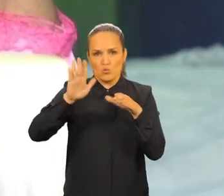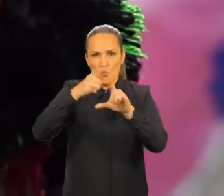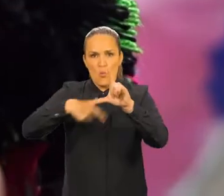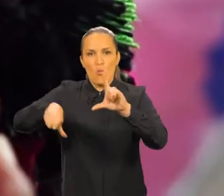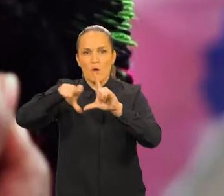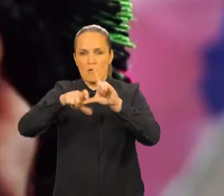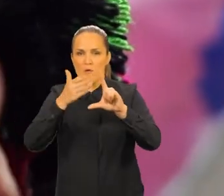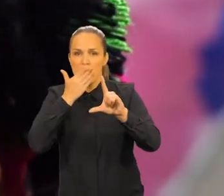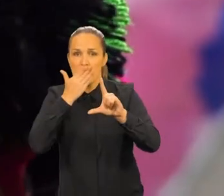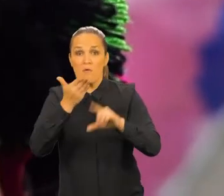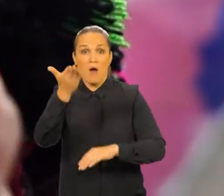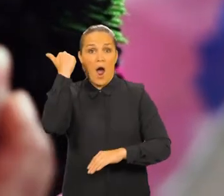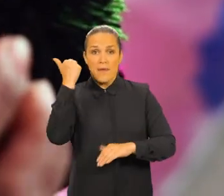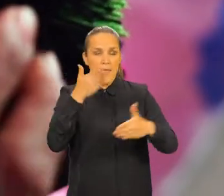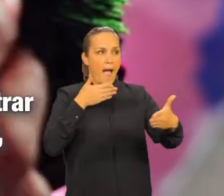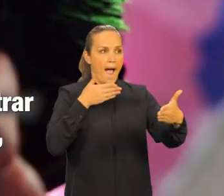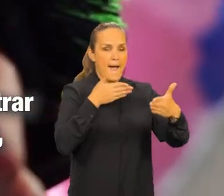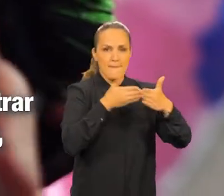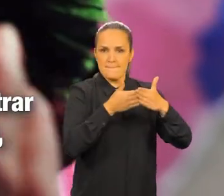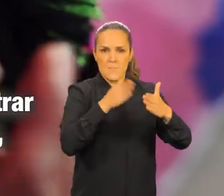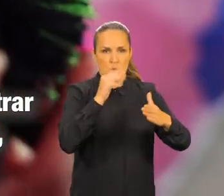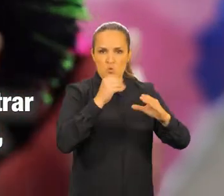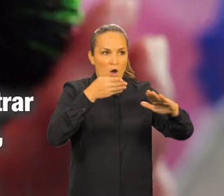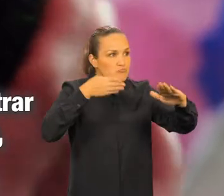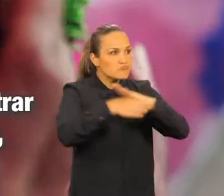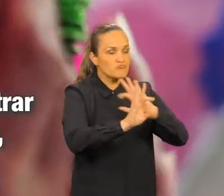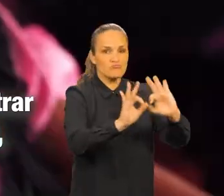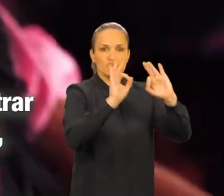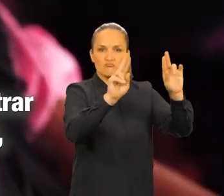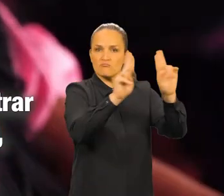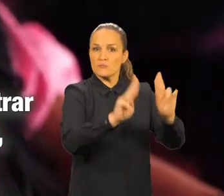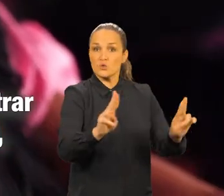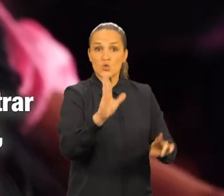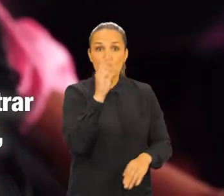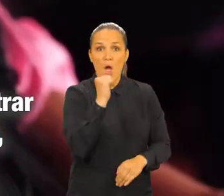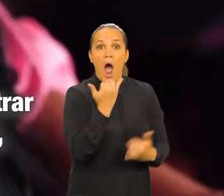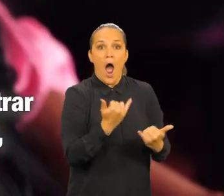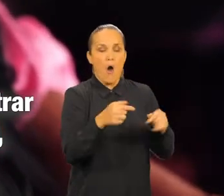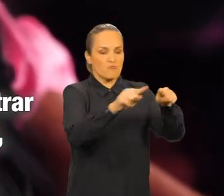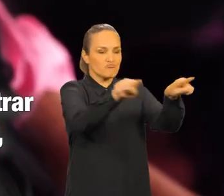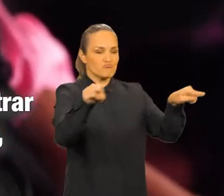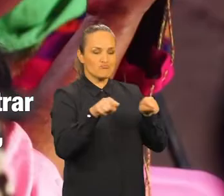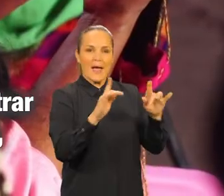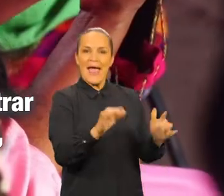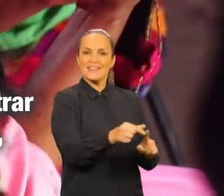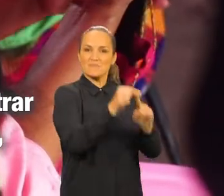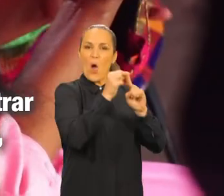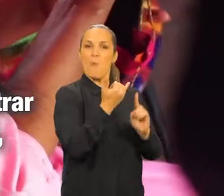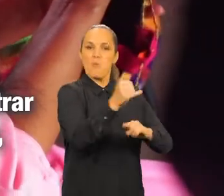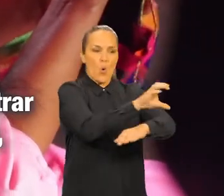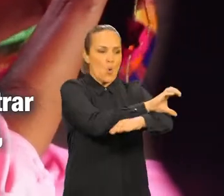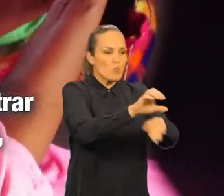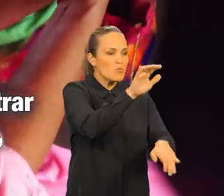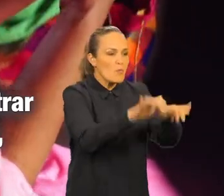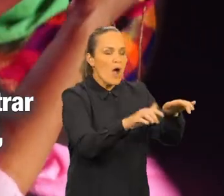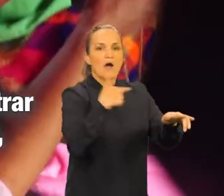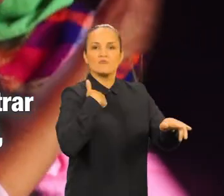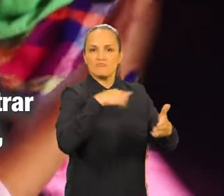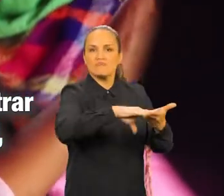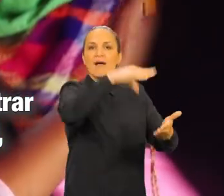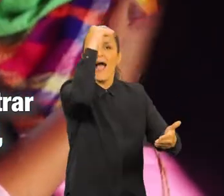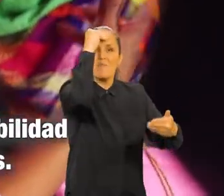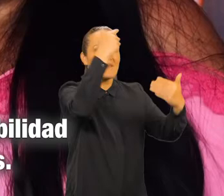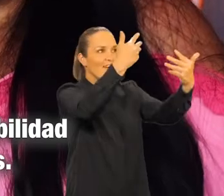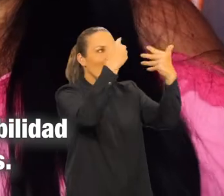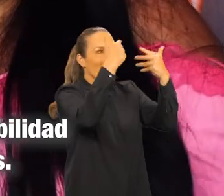accesibilidad a los sistemas. Gracias a la zona digital, he podido entrar a las cuestiones del estudio